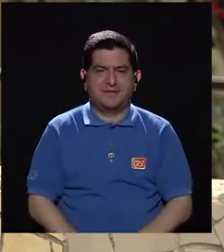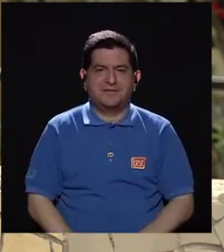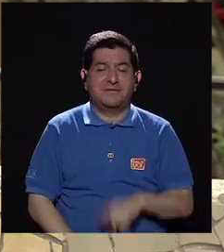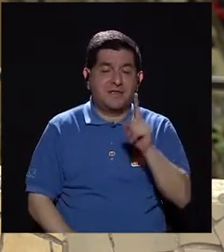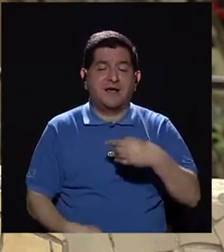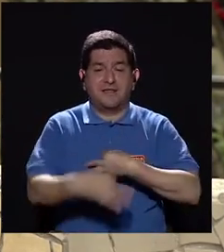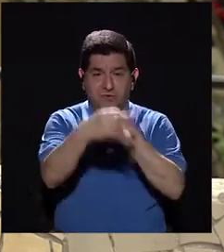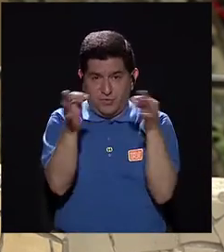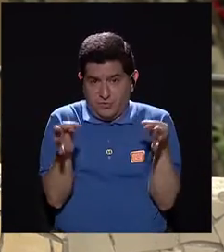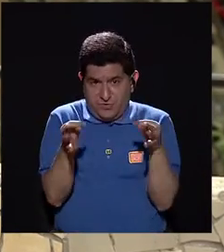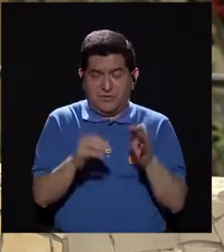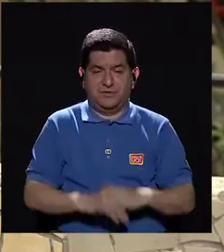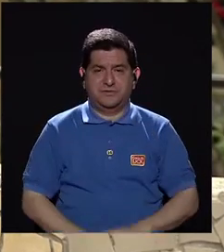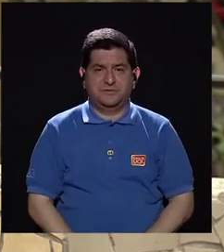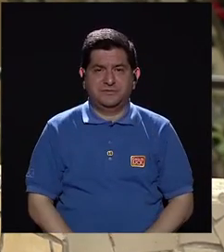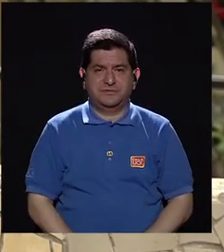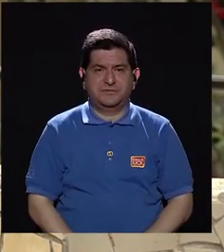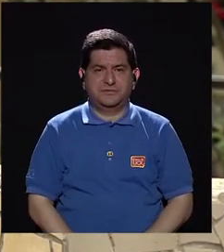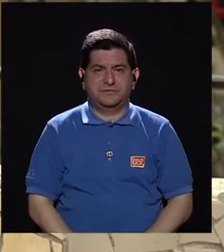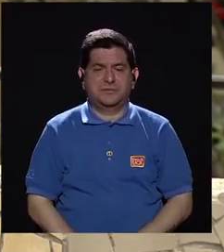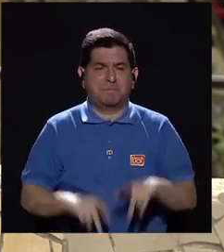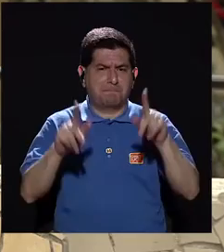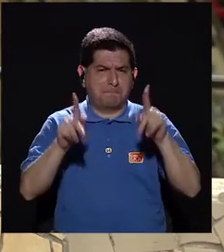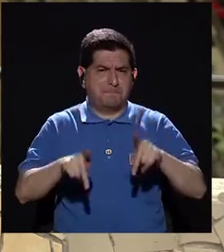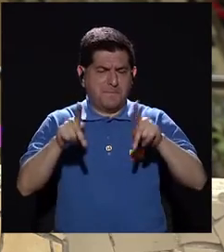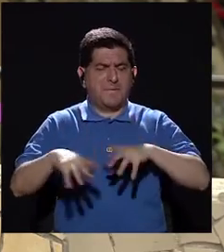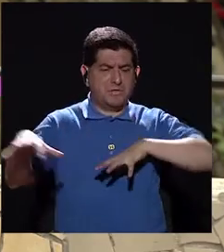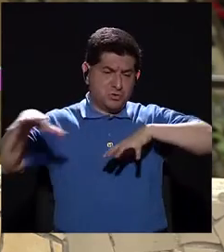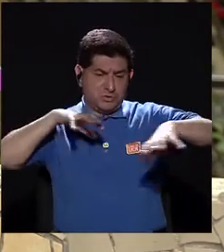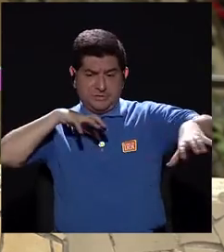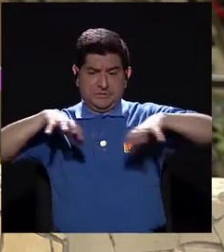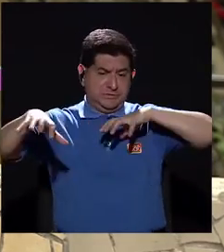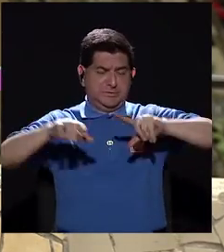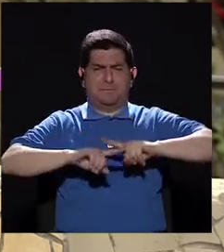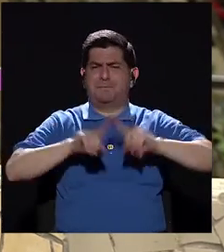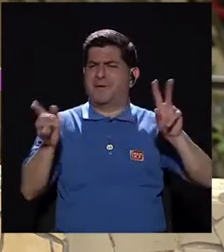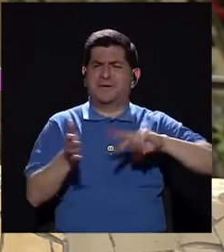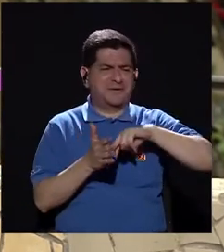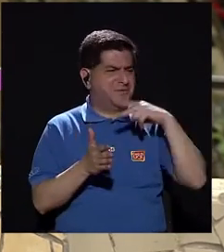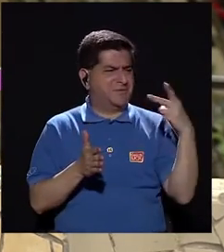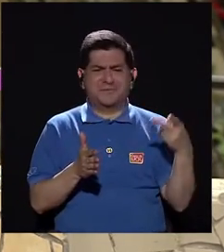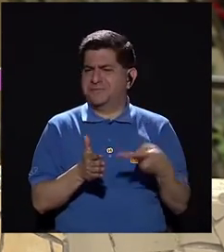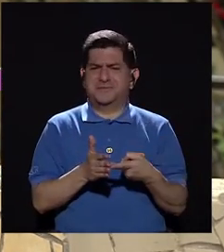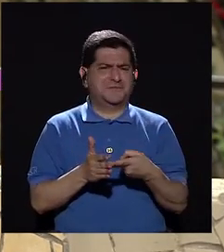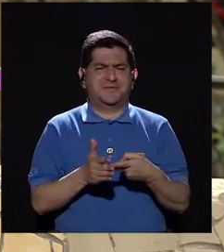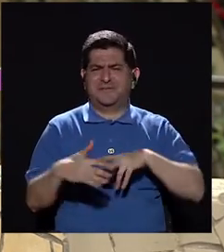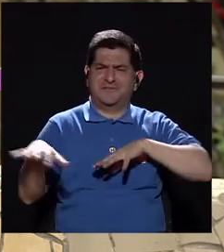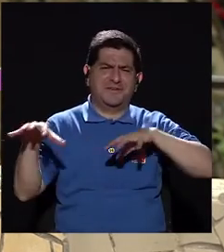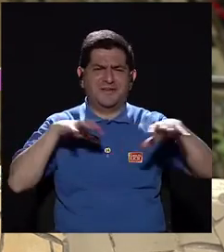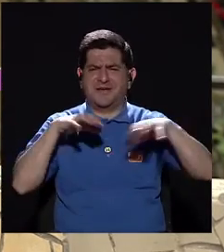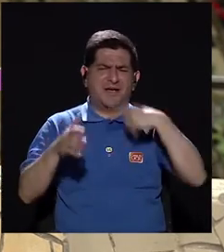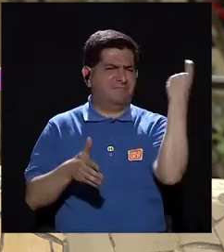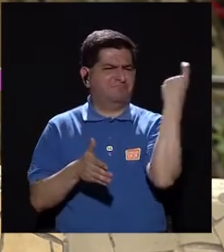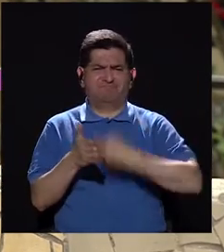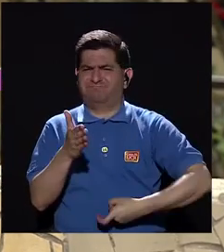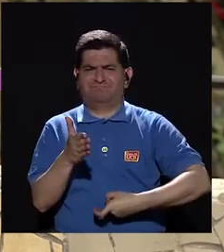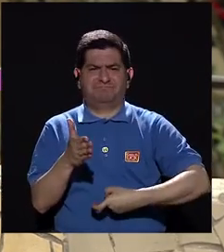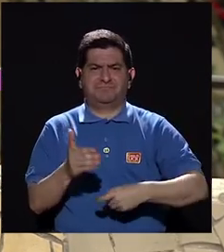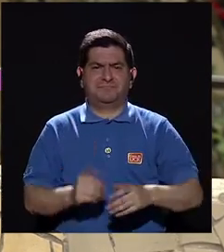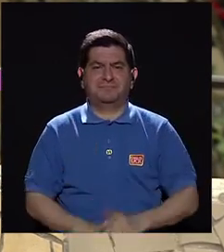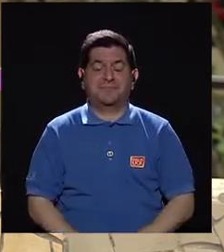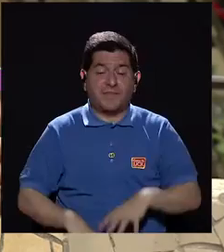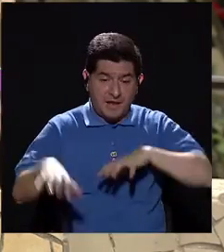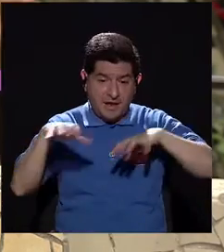dentro de un taller, las personas se mueven, pero no es el movimiento brusco,